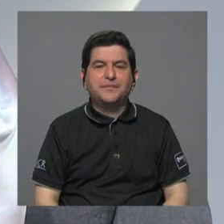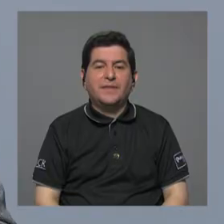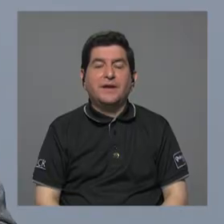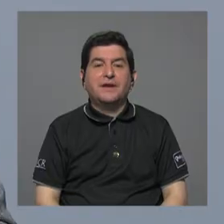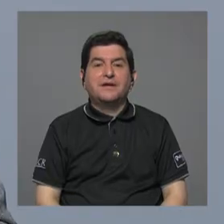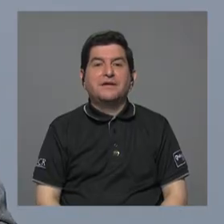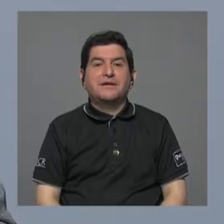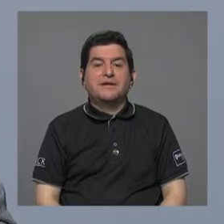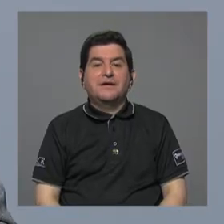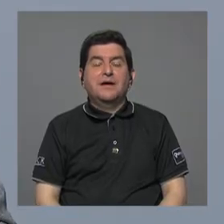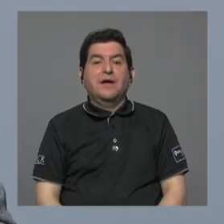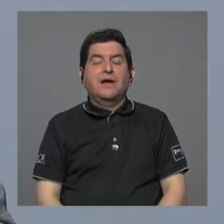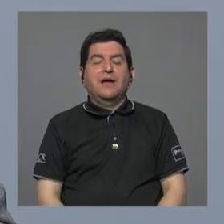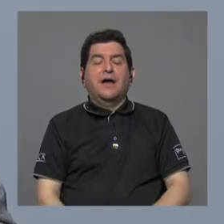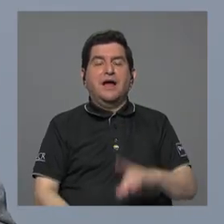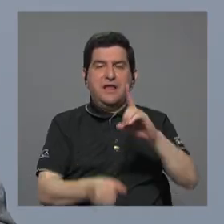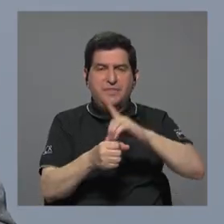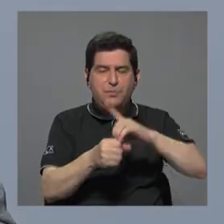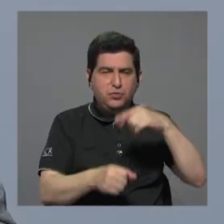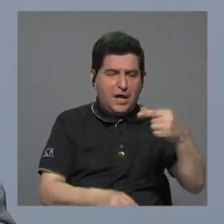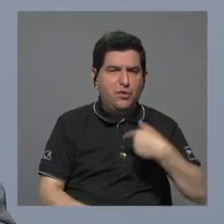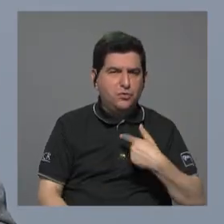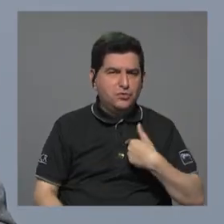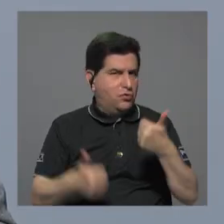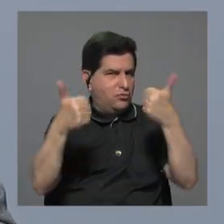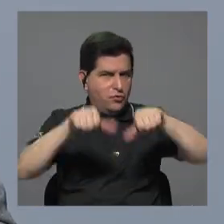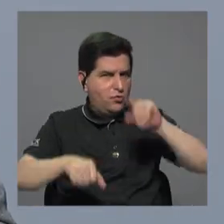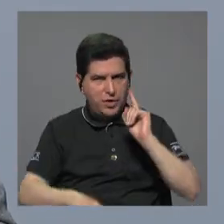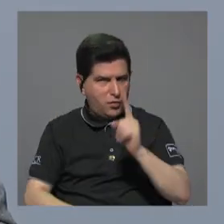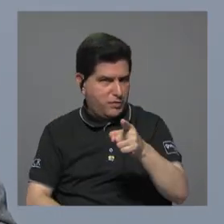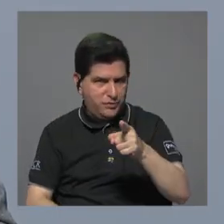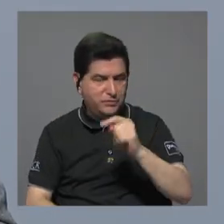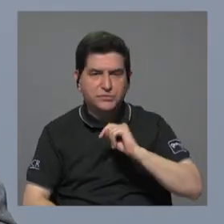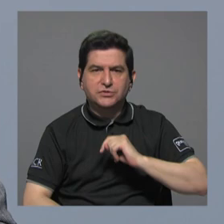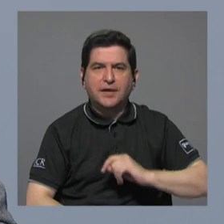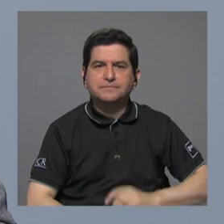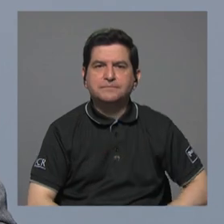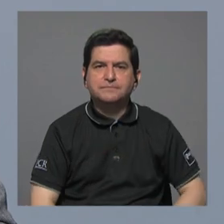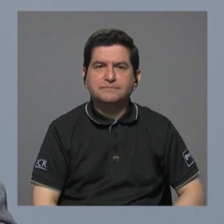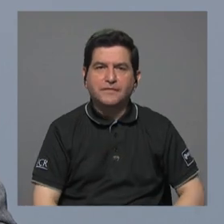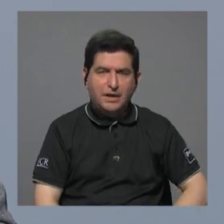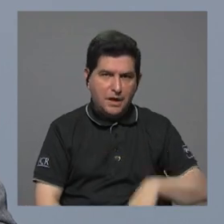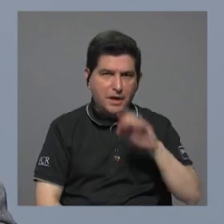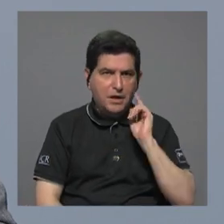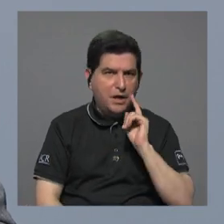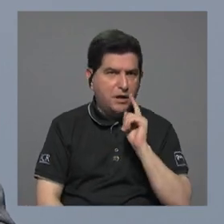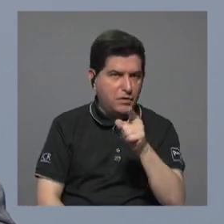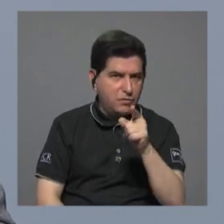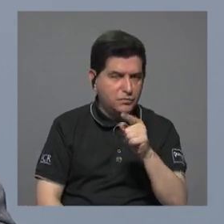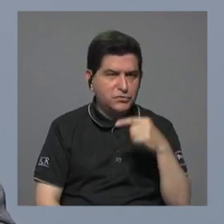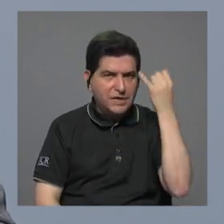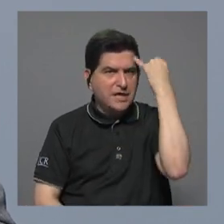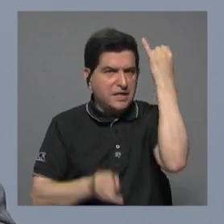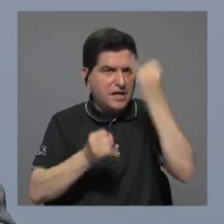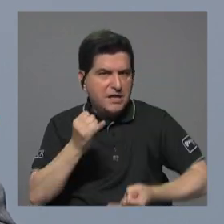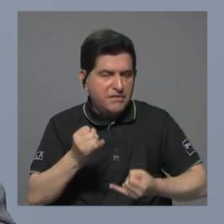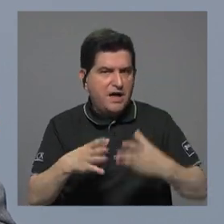yo discrepo de usted en en esa esa conclusión que hace usted